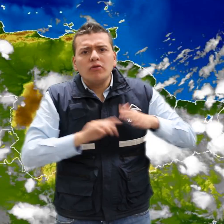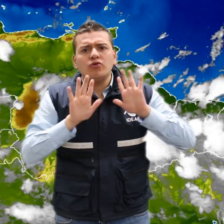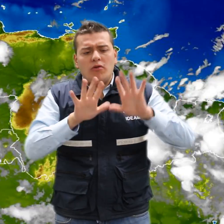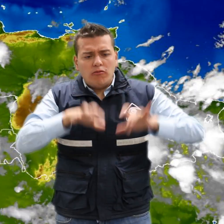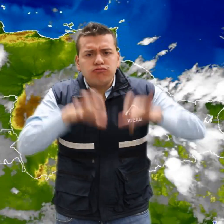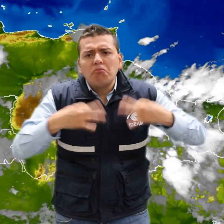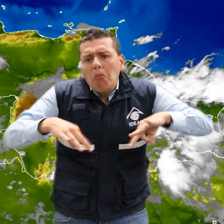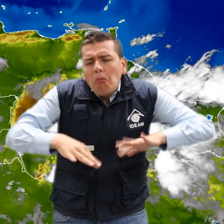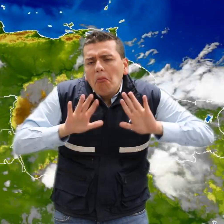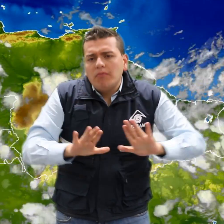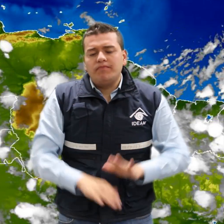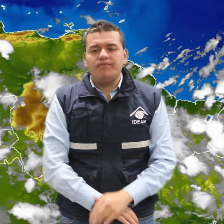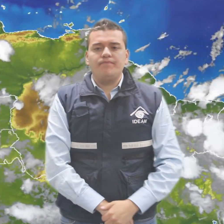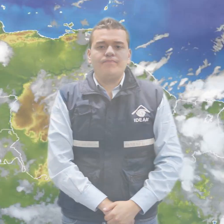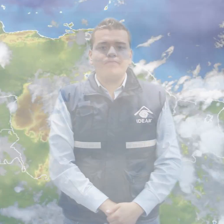de lluvia ligera.